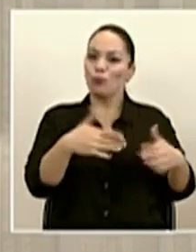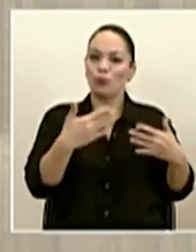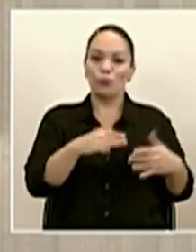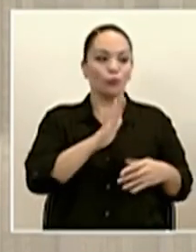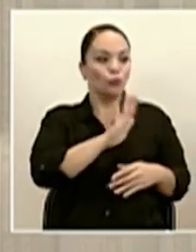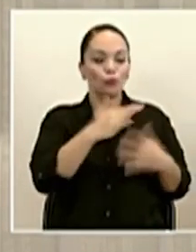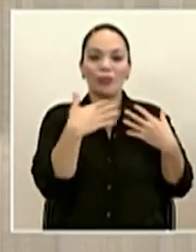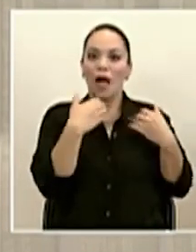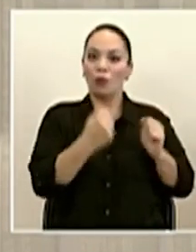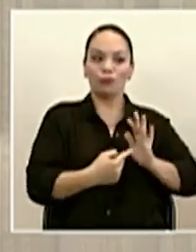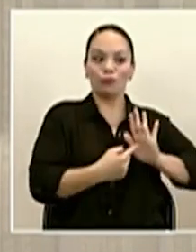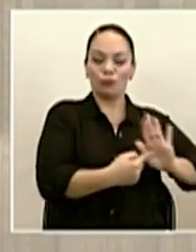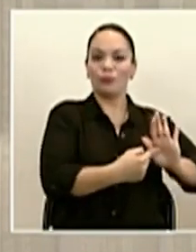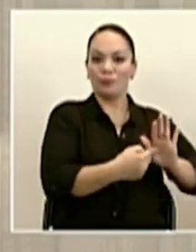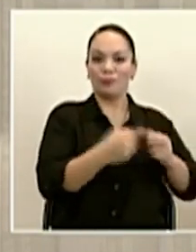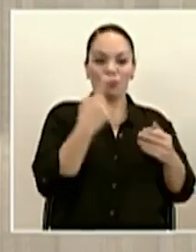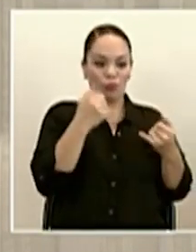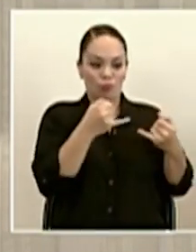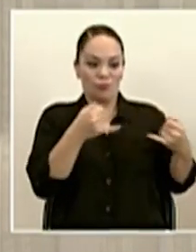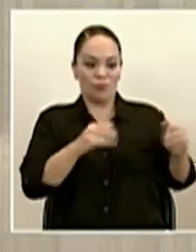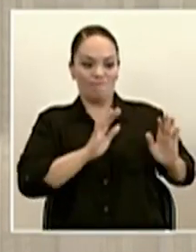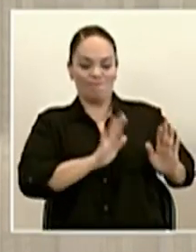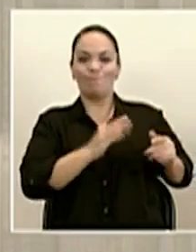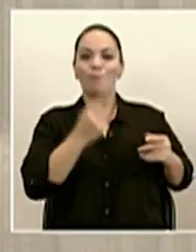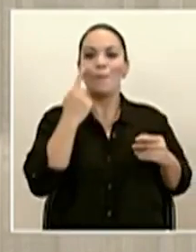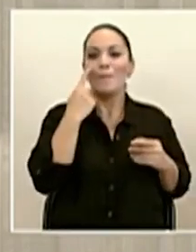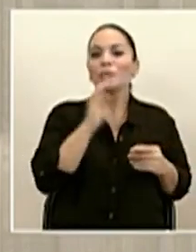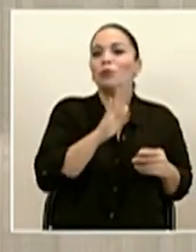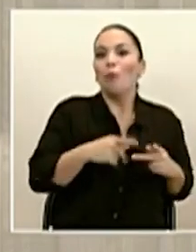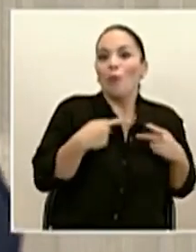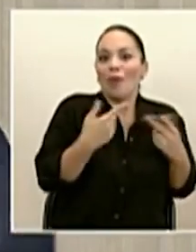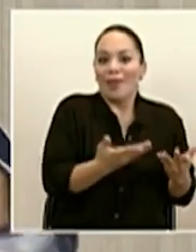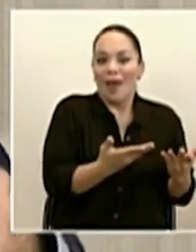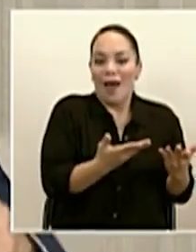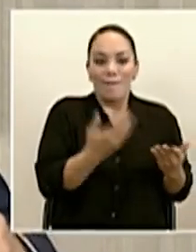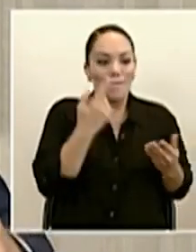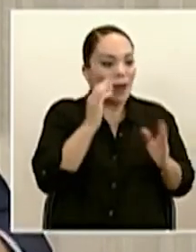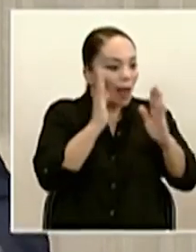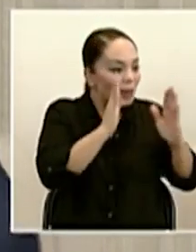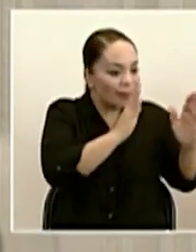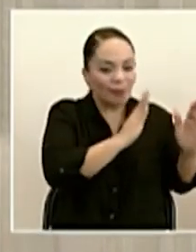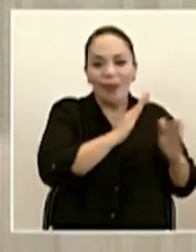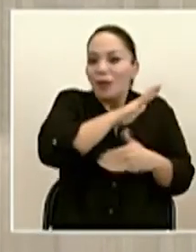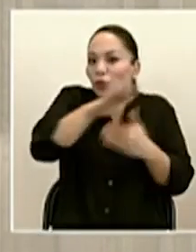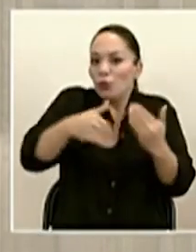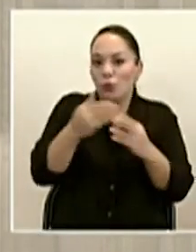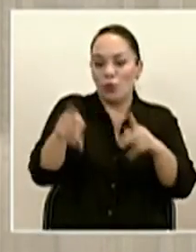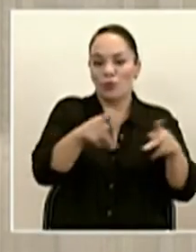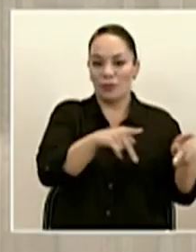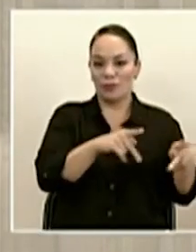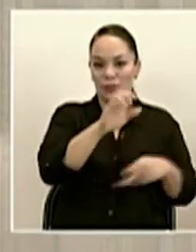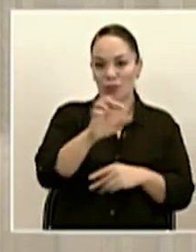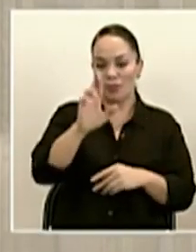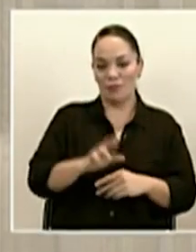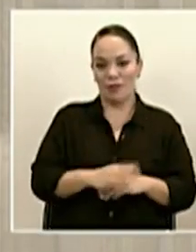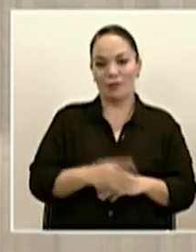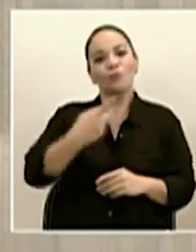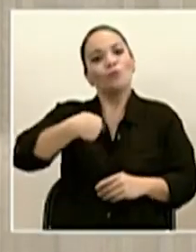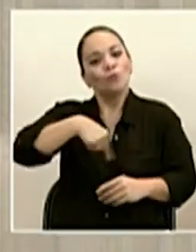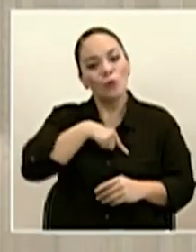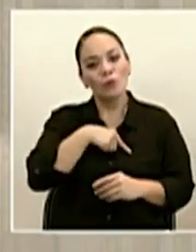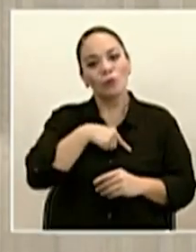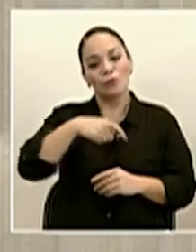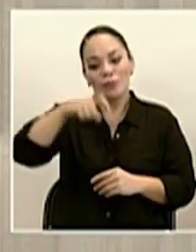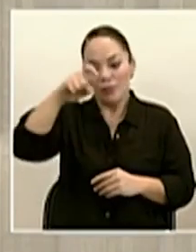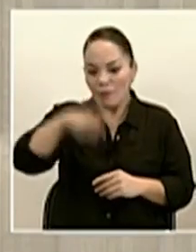su salud y posiblemente hasta su vida en juego para atendernos a todo el resto de la población. Y es nuestro deber